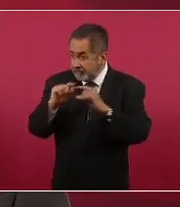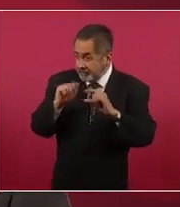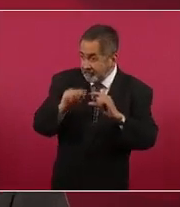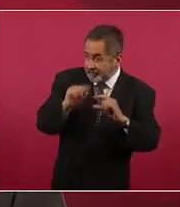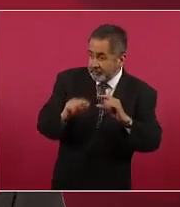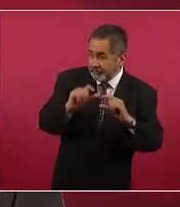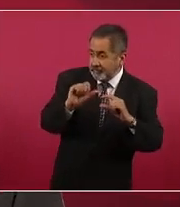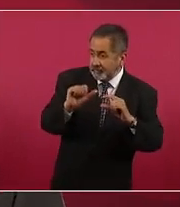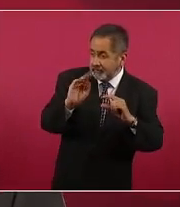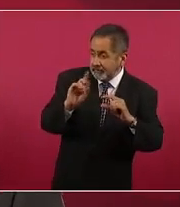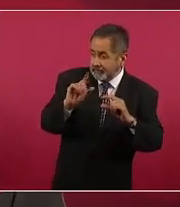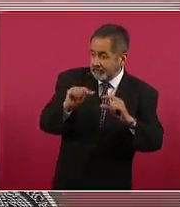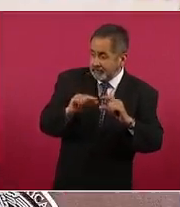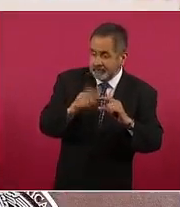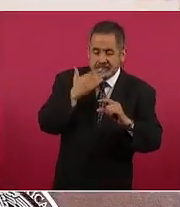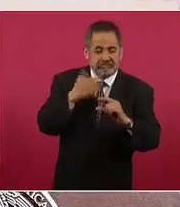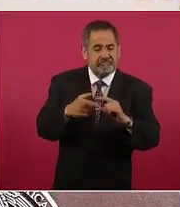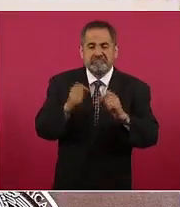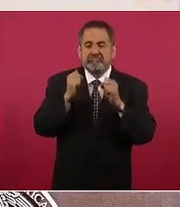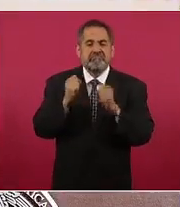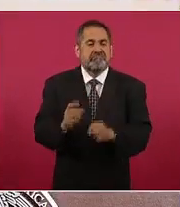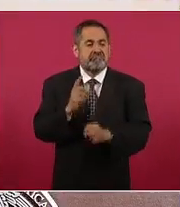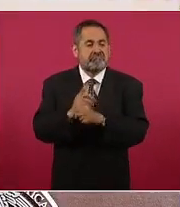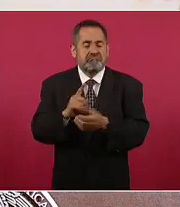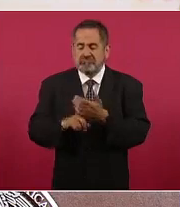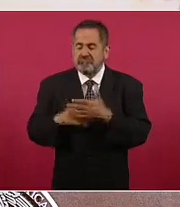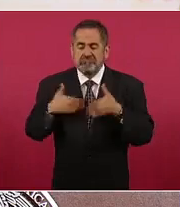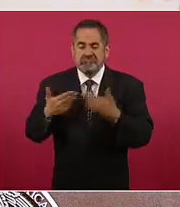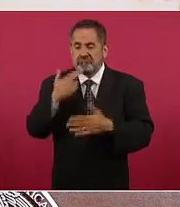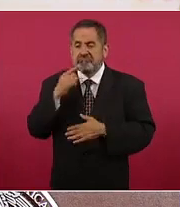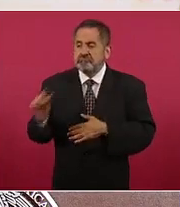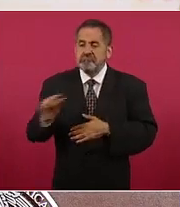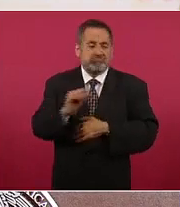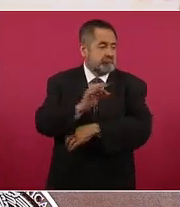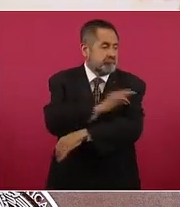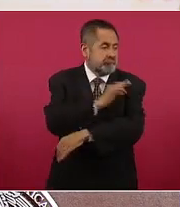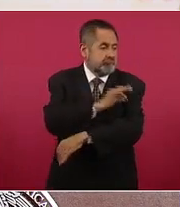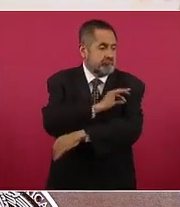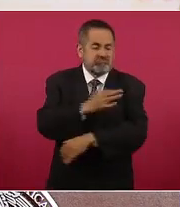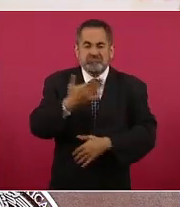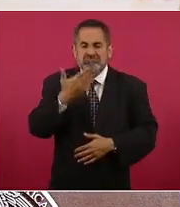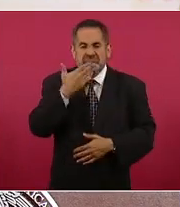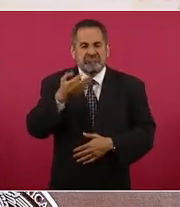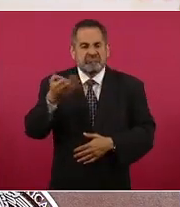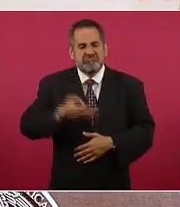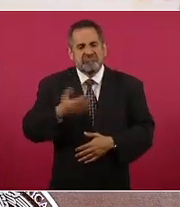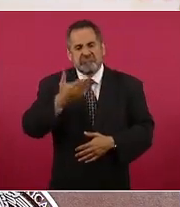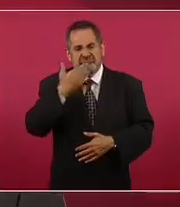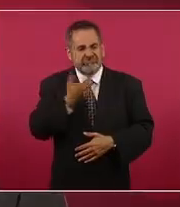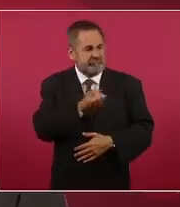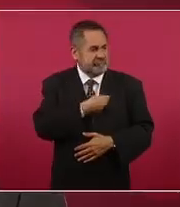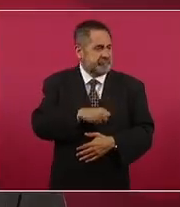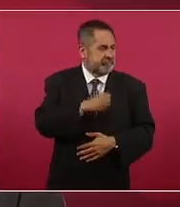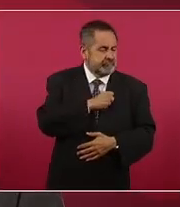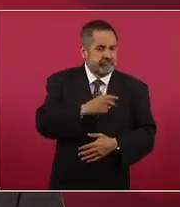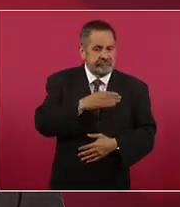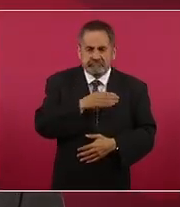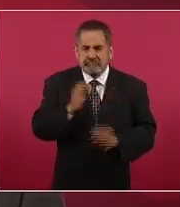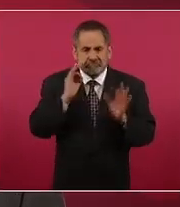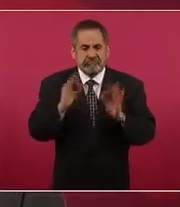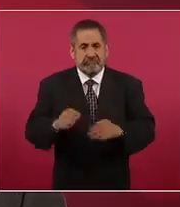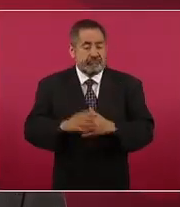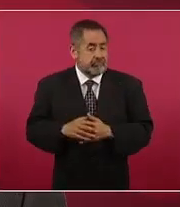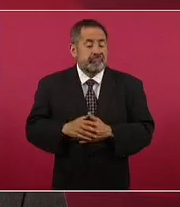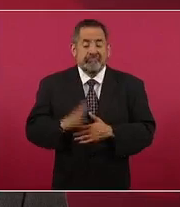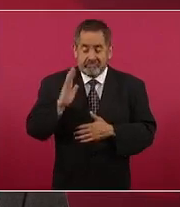primero por su perfil de seguridad y segundo ya su eficacia ha sido probada con el propio la